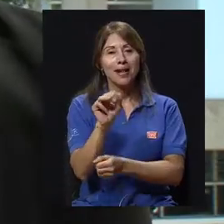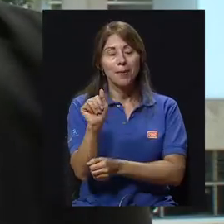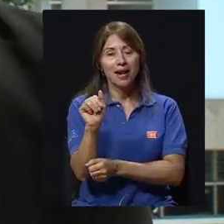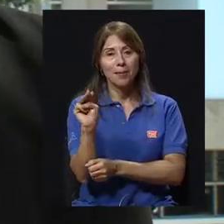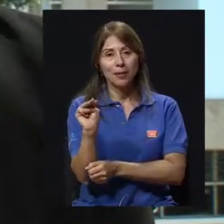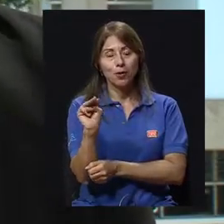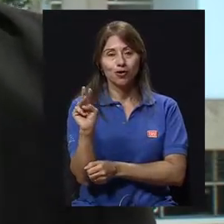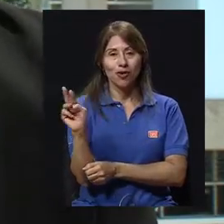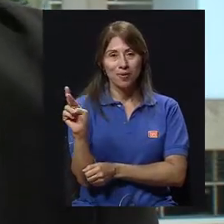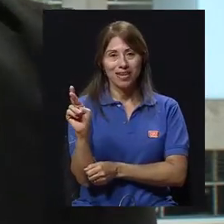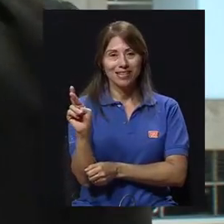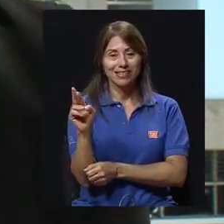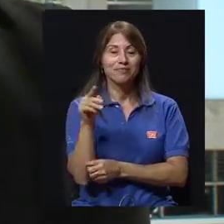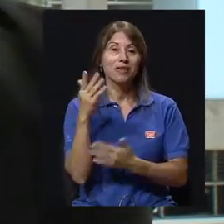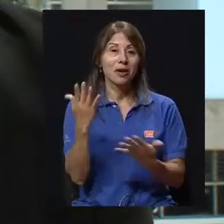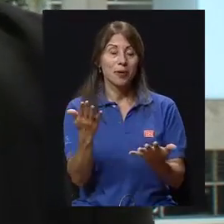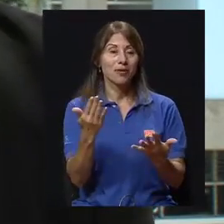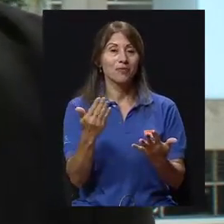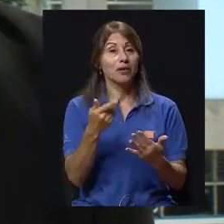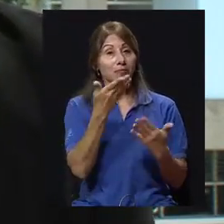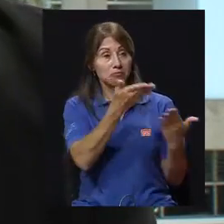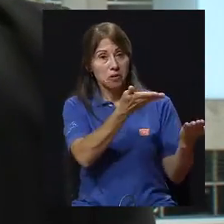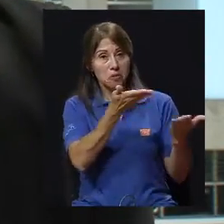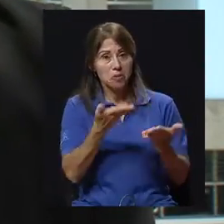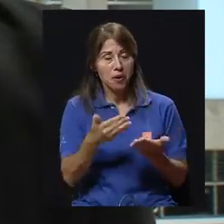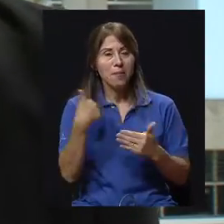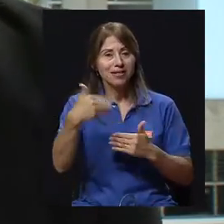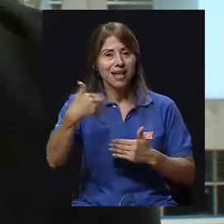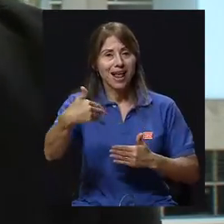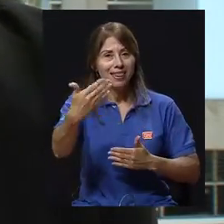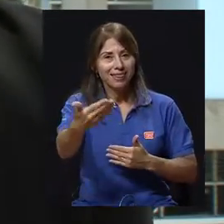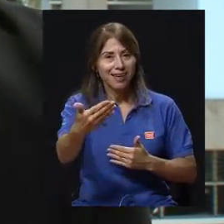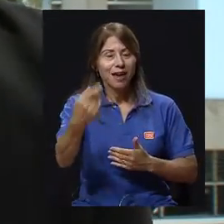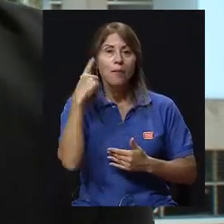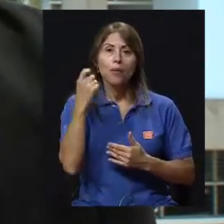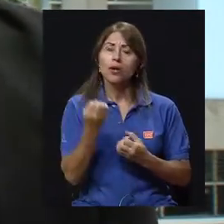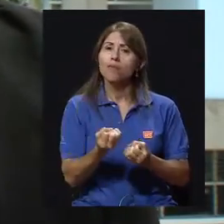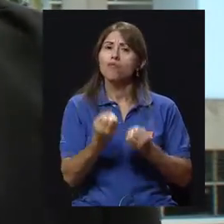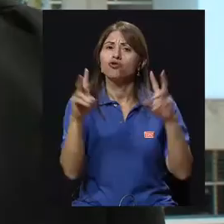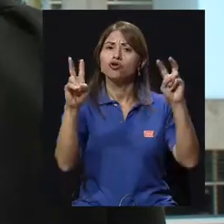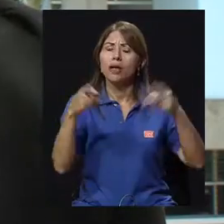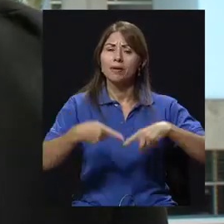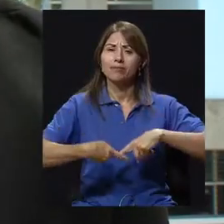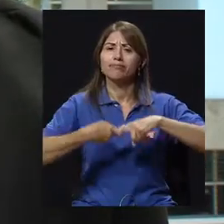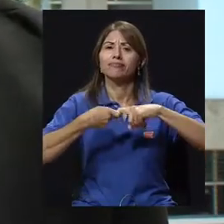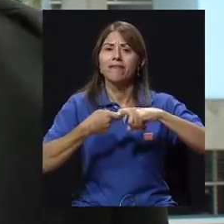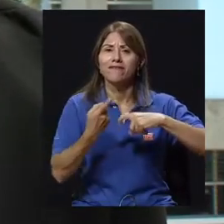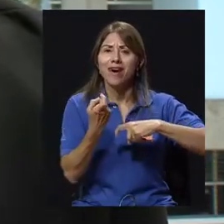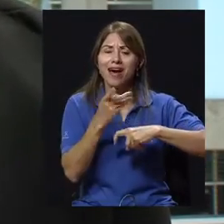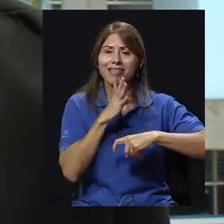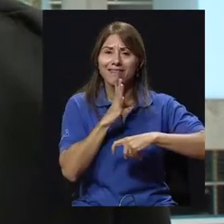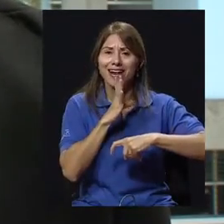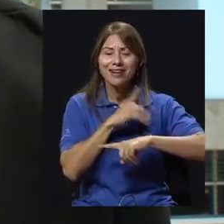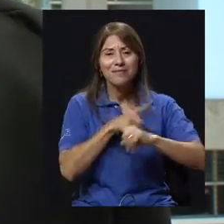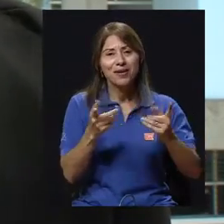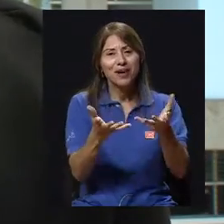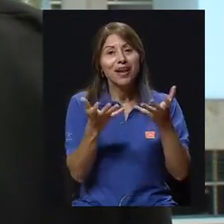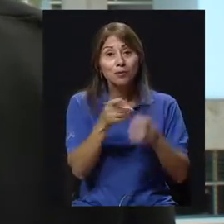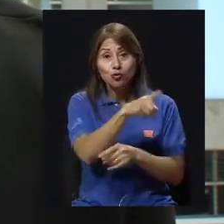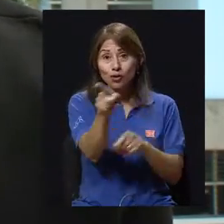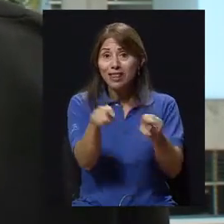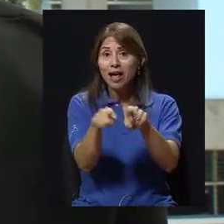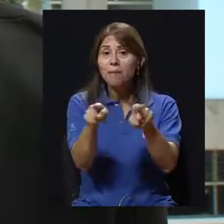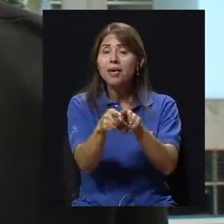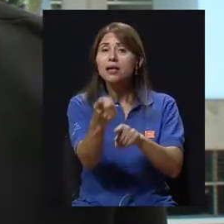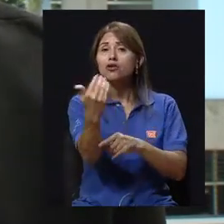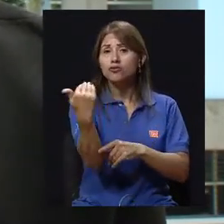Matamoros Ramírez. Por supuesto que vamos a contar con la presencia de ella más adelante, porque nos quedaron muchos temas pendientes, pero queremos que usted también nos